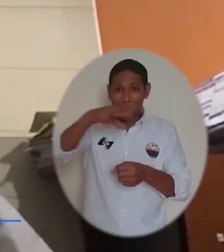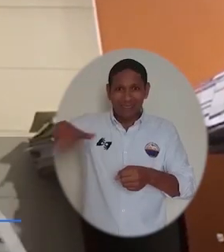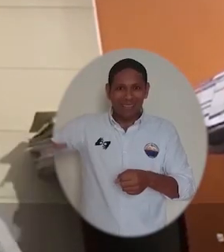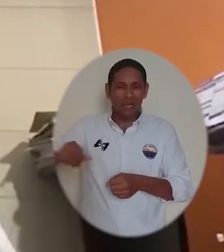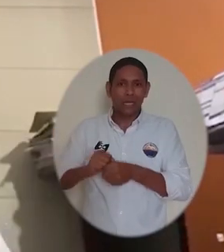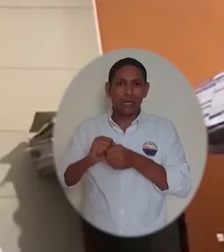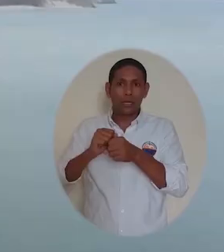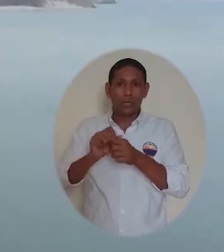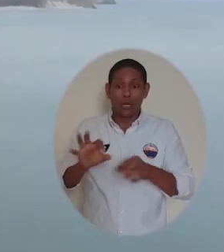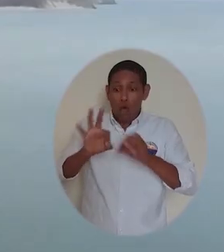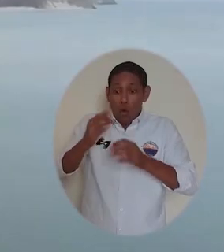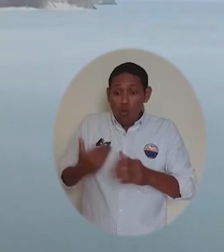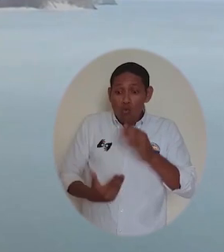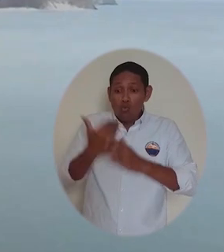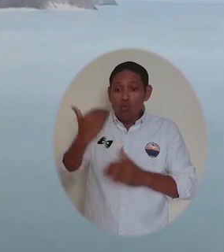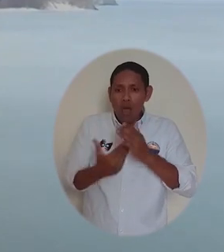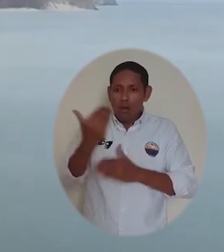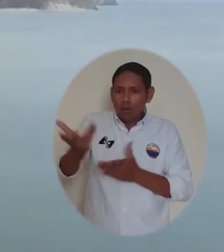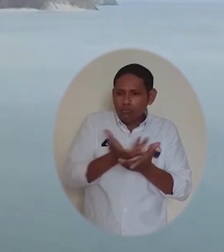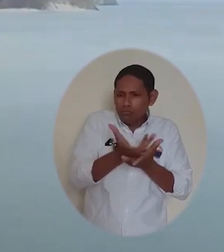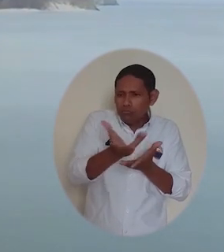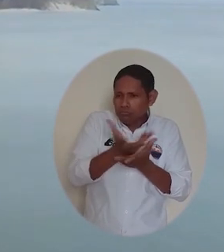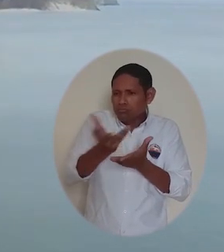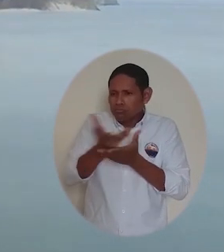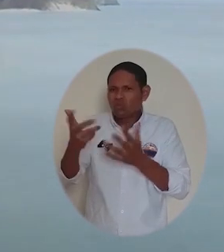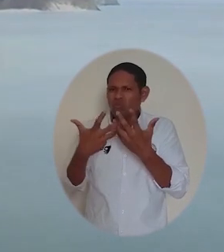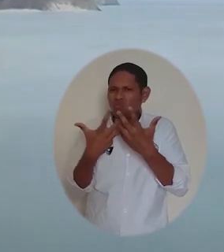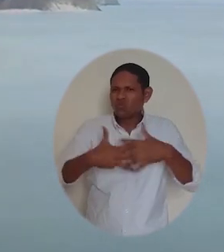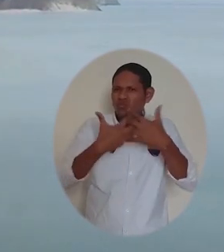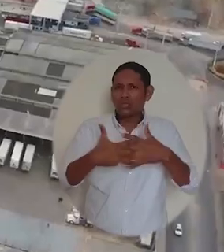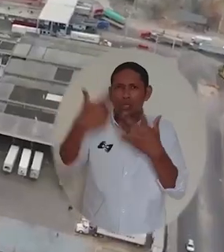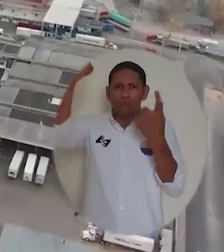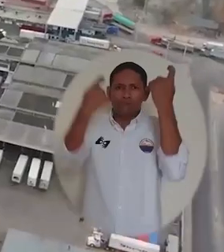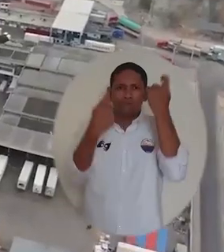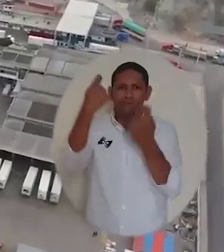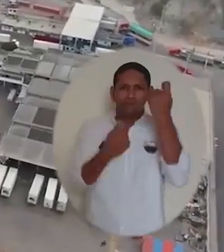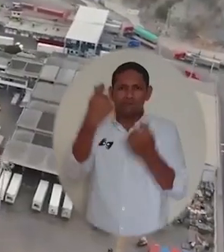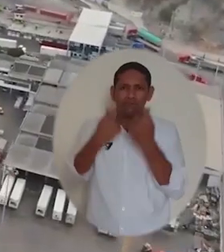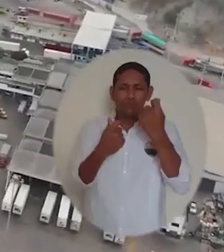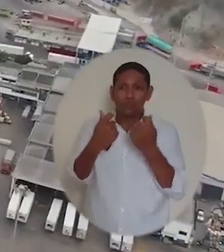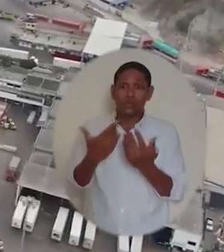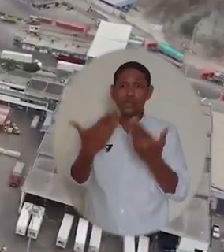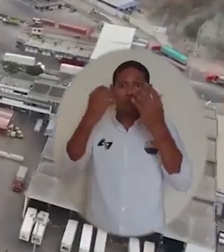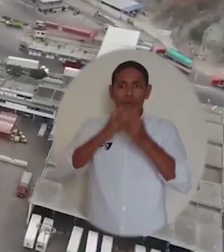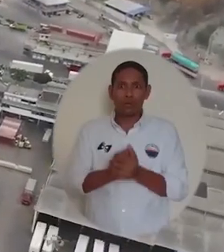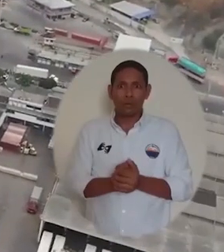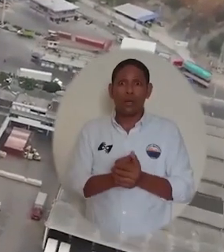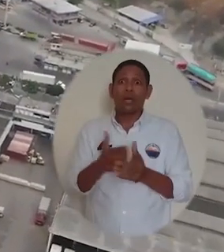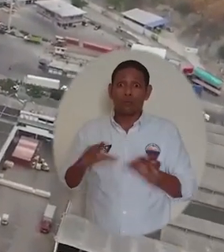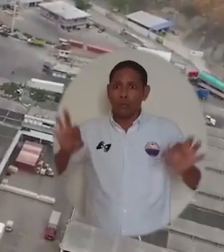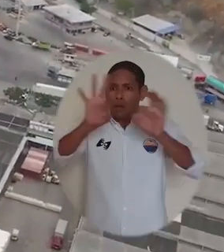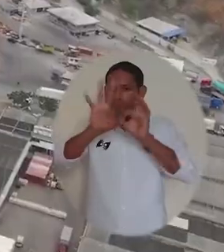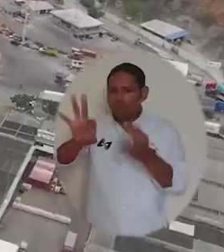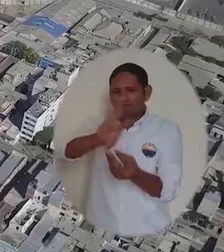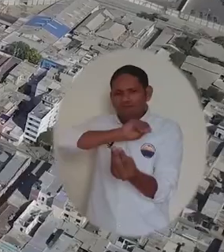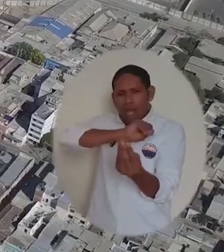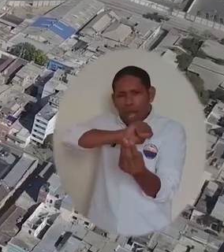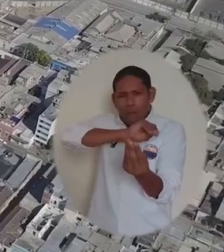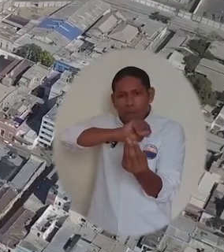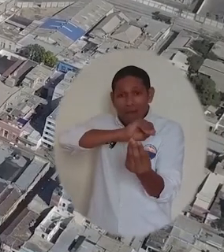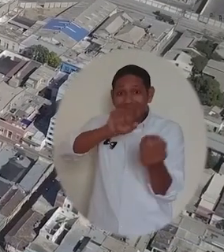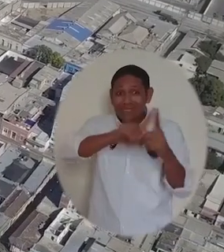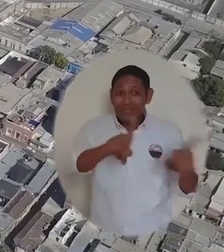especial a los magdalenenses con la puesta en marcha de este consultorio empresarial y contable son los siguientes la